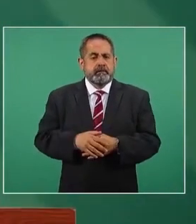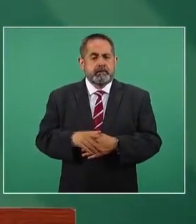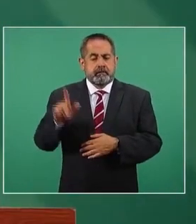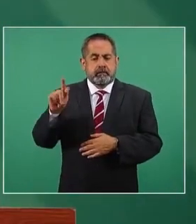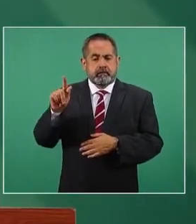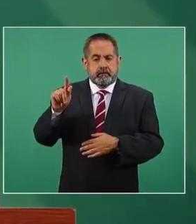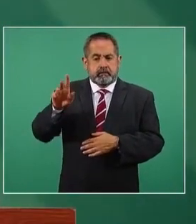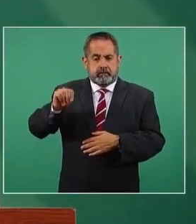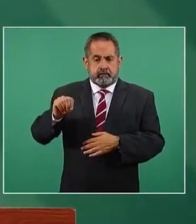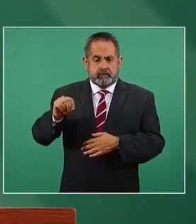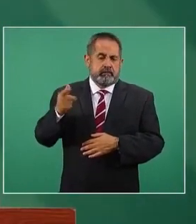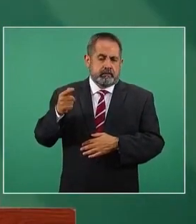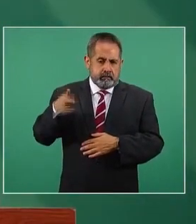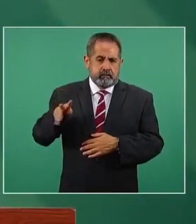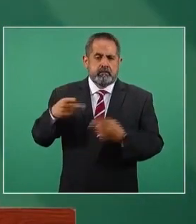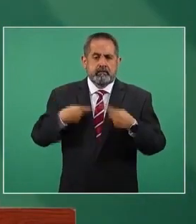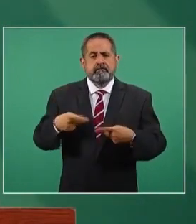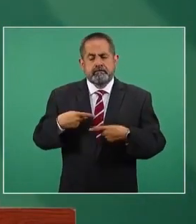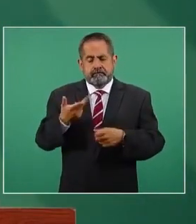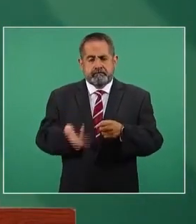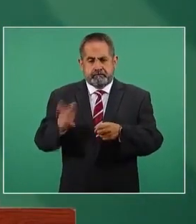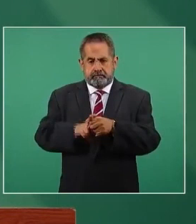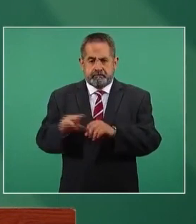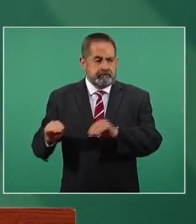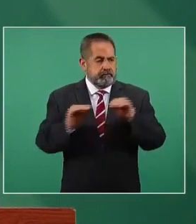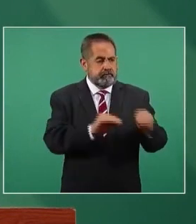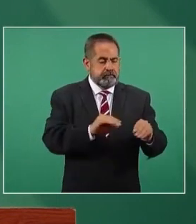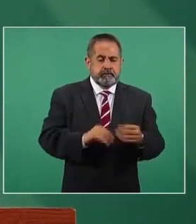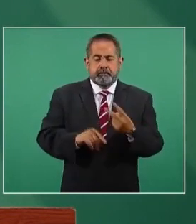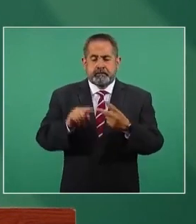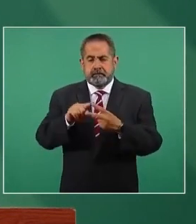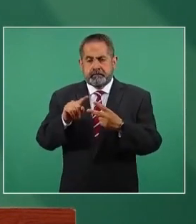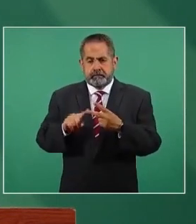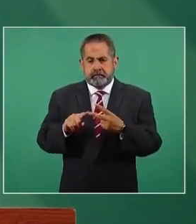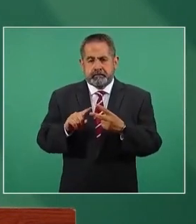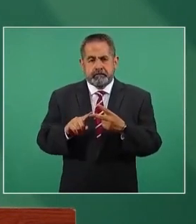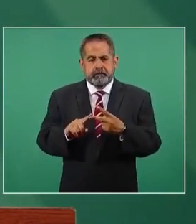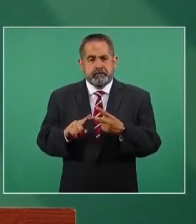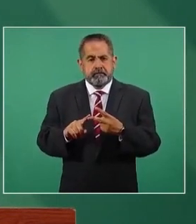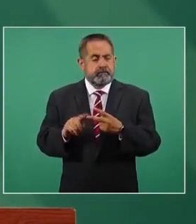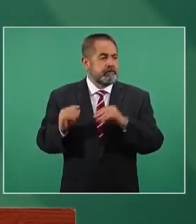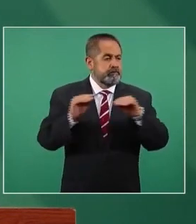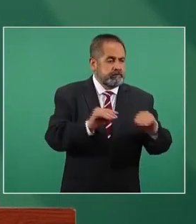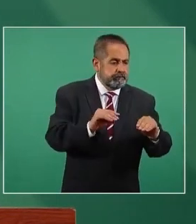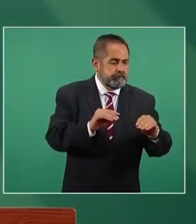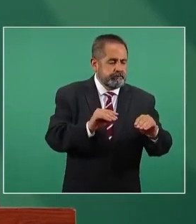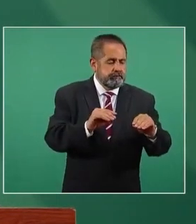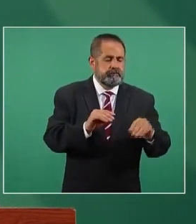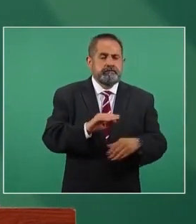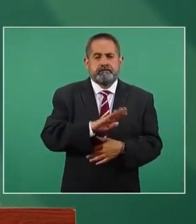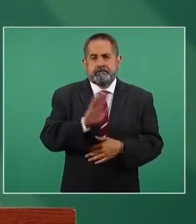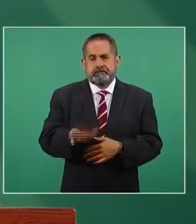personas hospitalizadas, dos de ellas que llegaron hospitales, lamentablemente fallecieron.